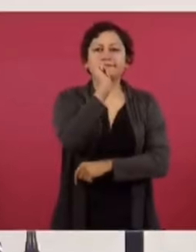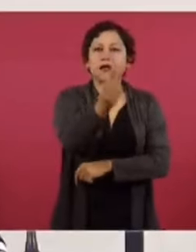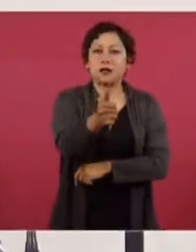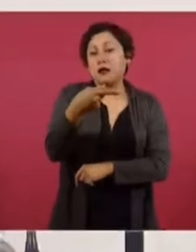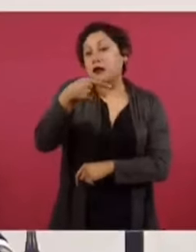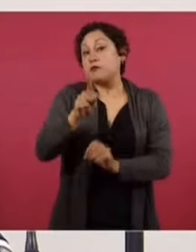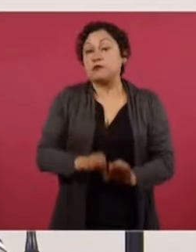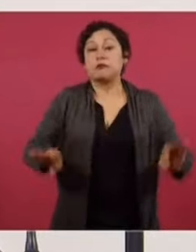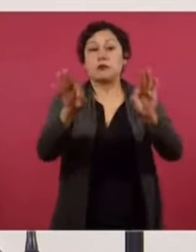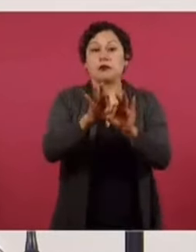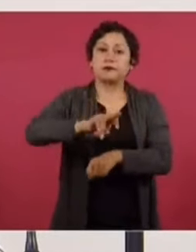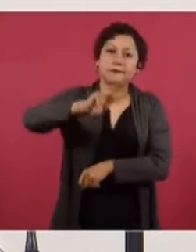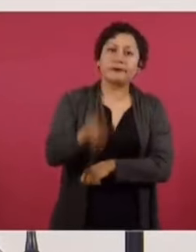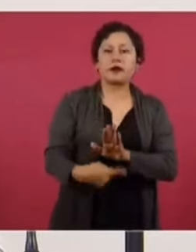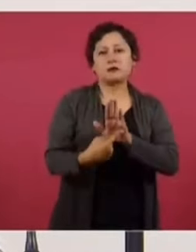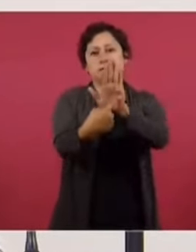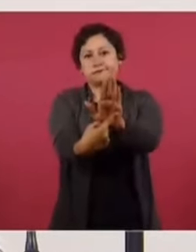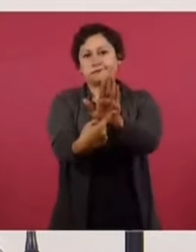mentir,